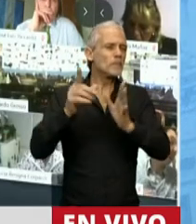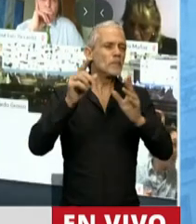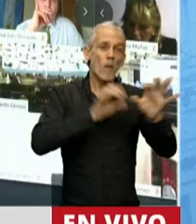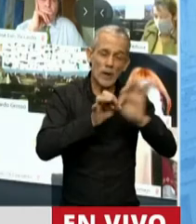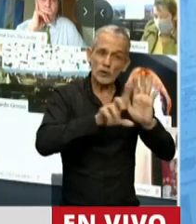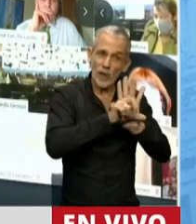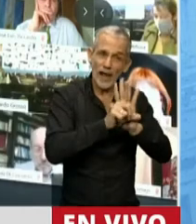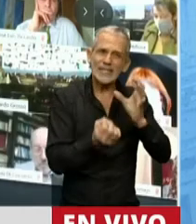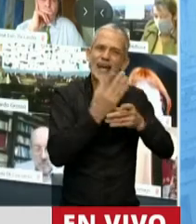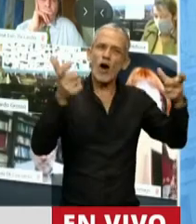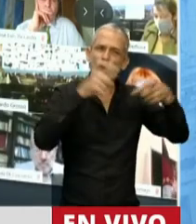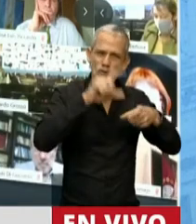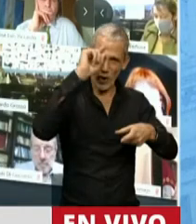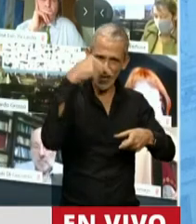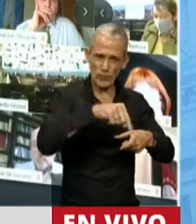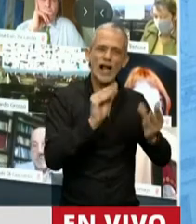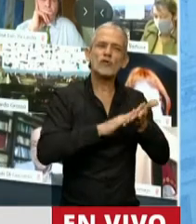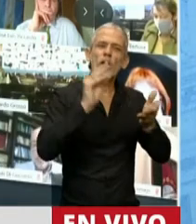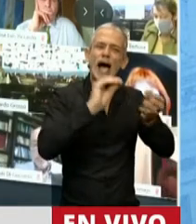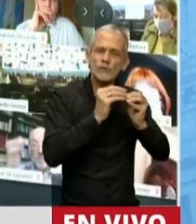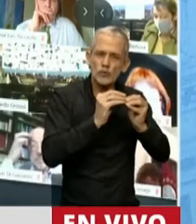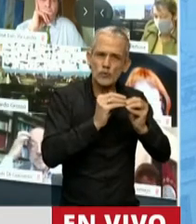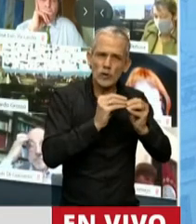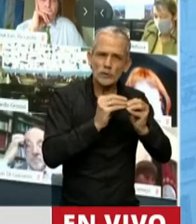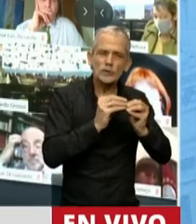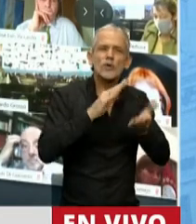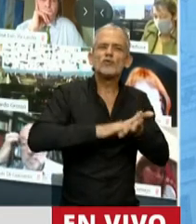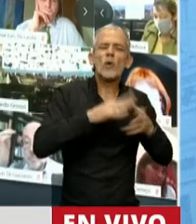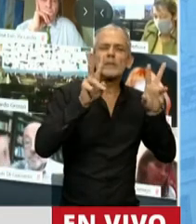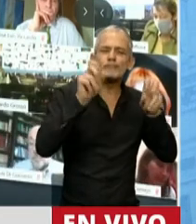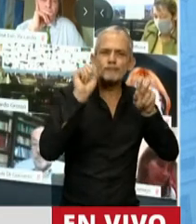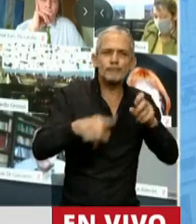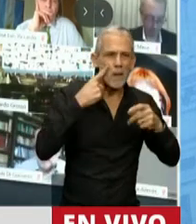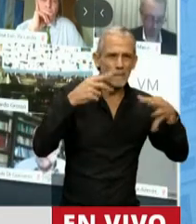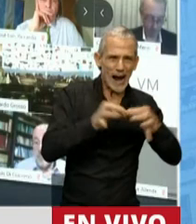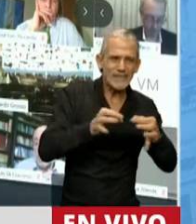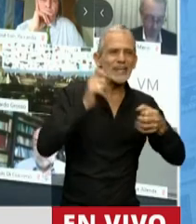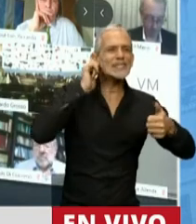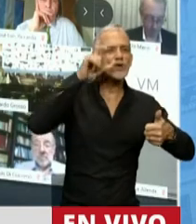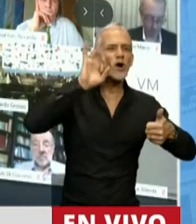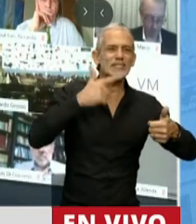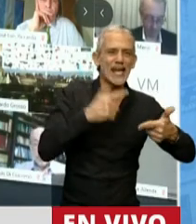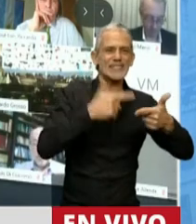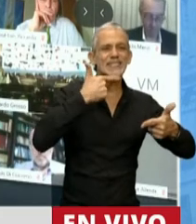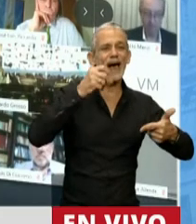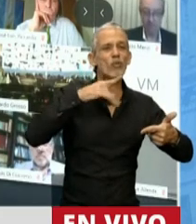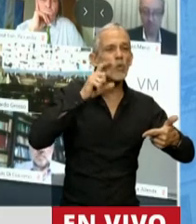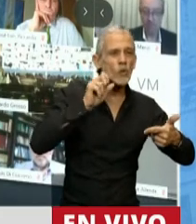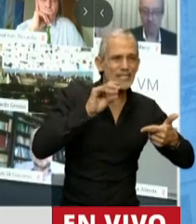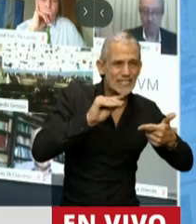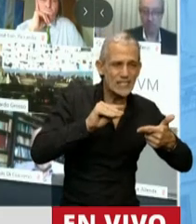del Consejo Nacional de Asuntos Relativos a las Islas Malvinas, Georgia del Sur y San Luis del Sur,